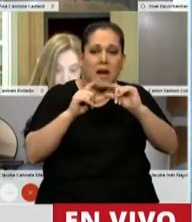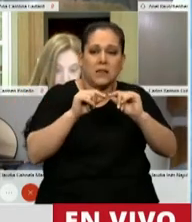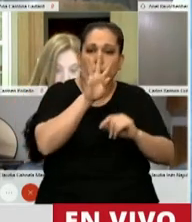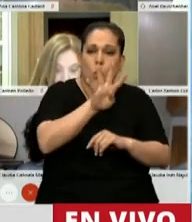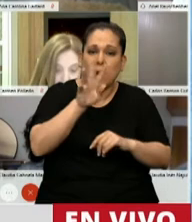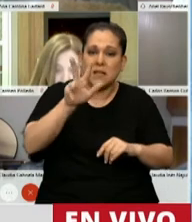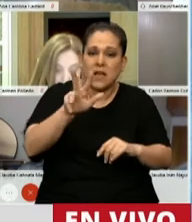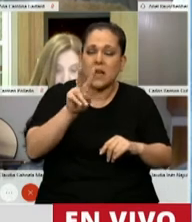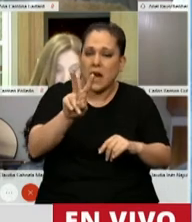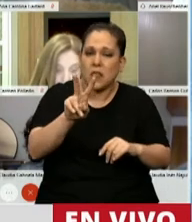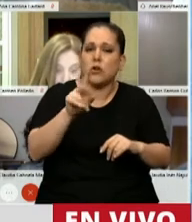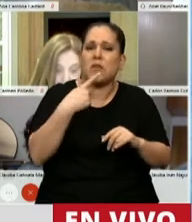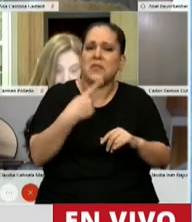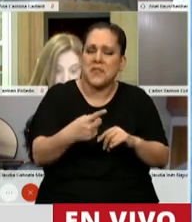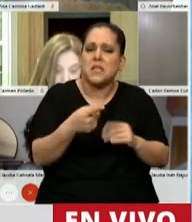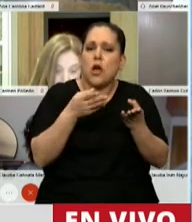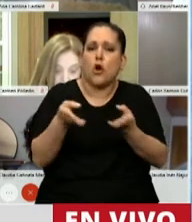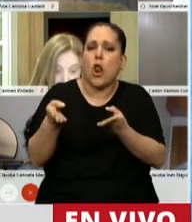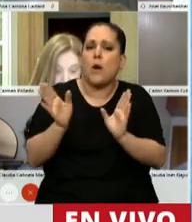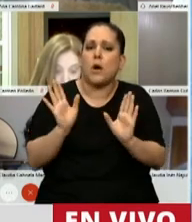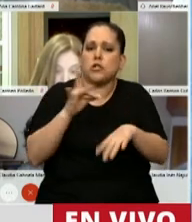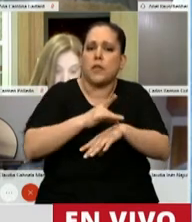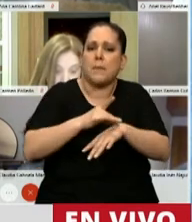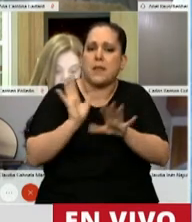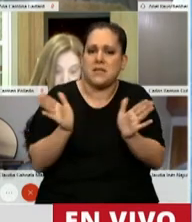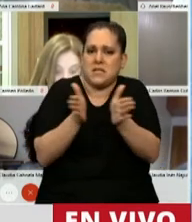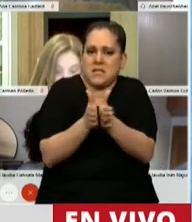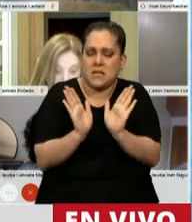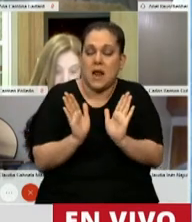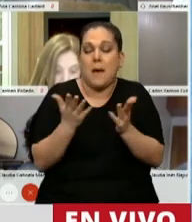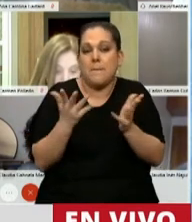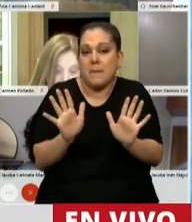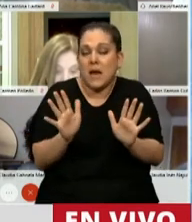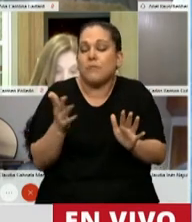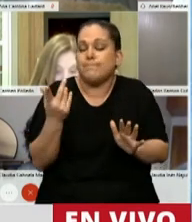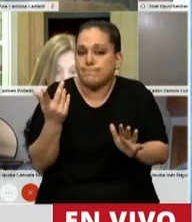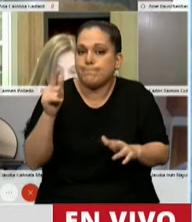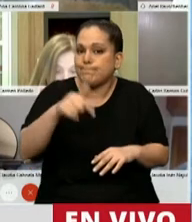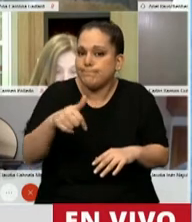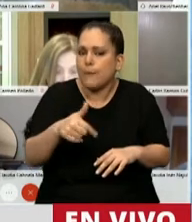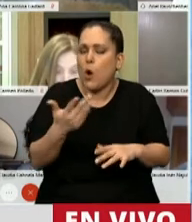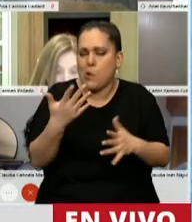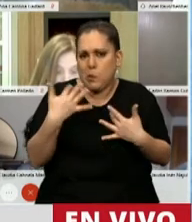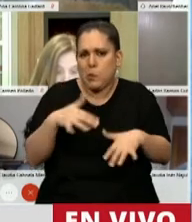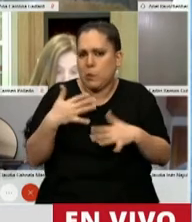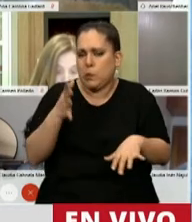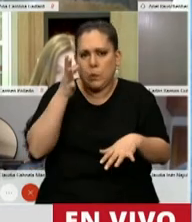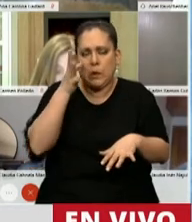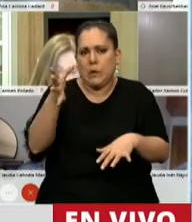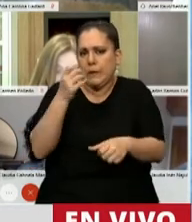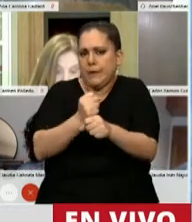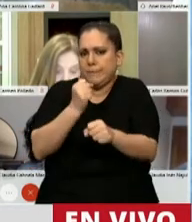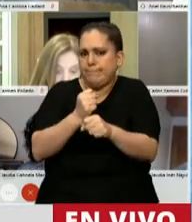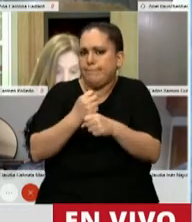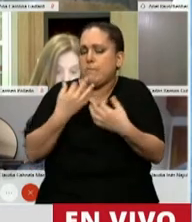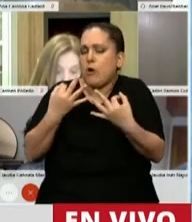42 como colaboración de la medicina. Evidentemente al día de hoy esto ha desbordado la realidad por